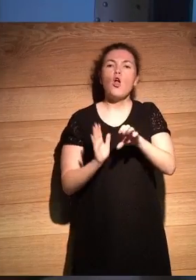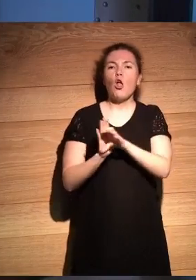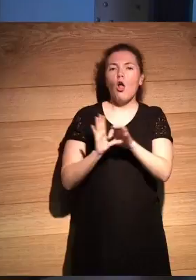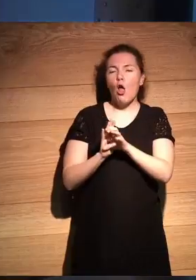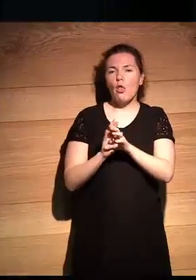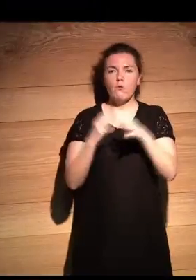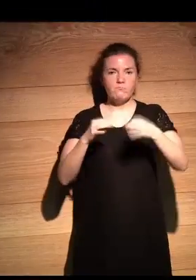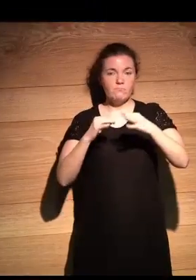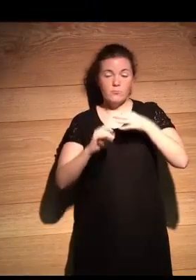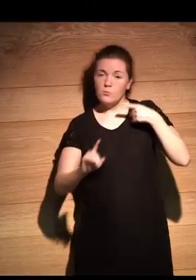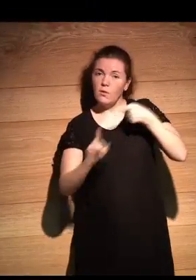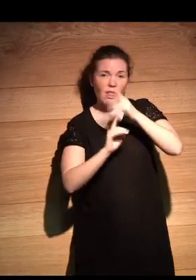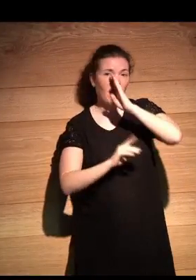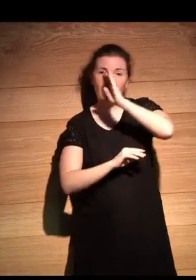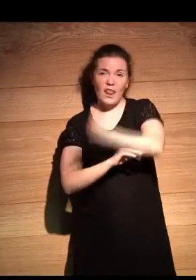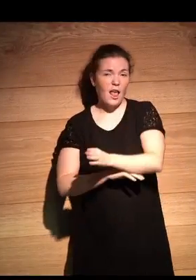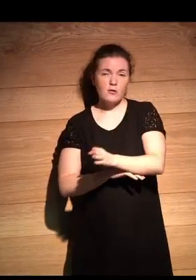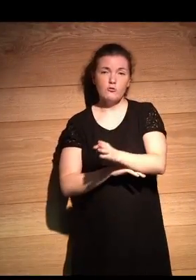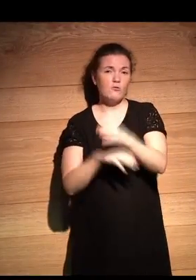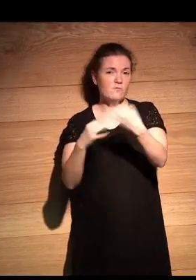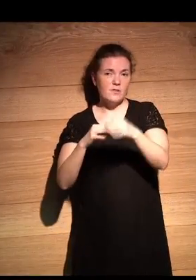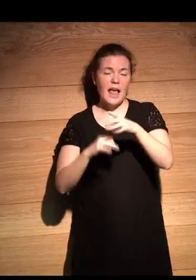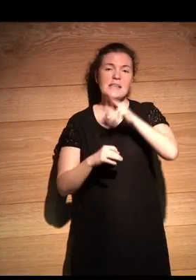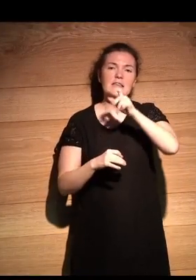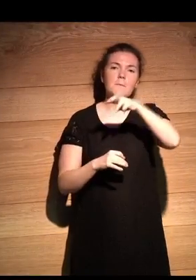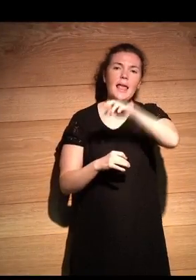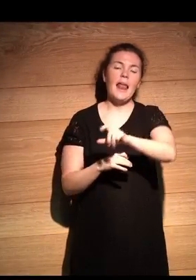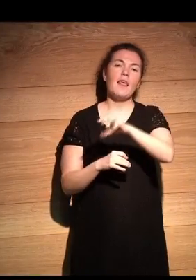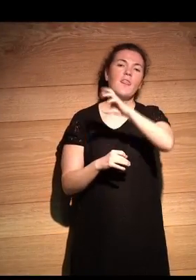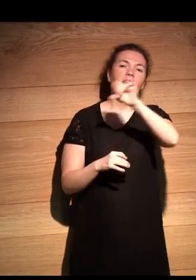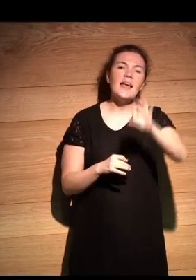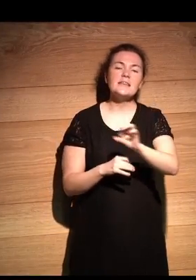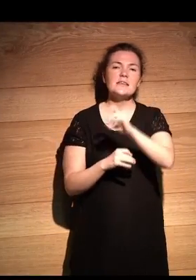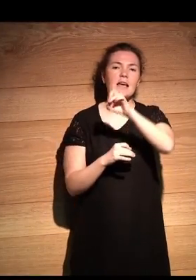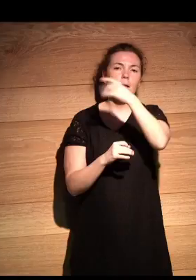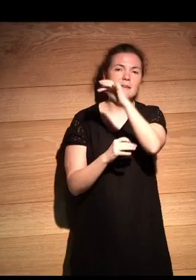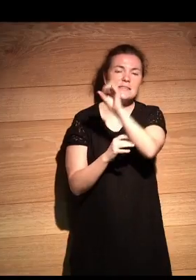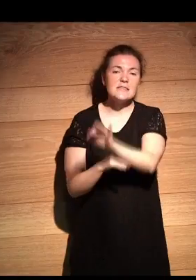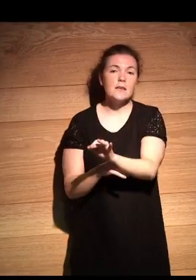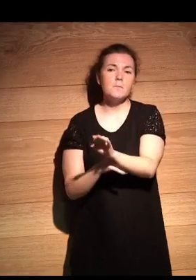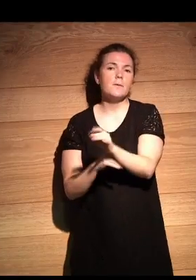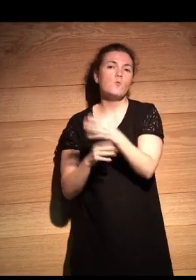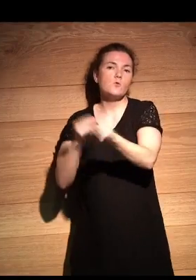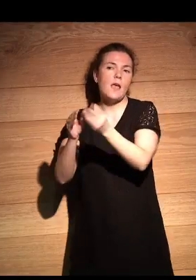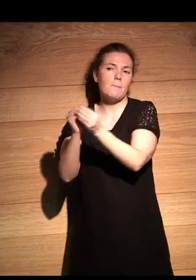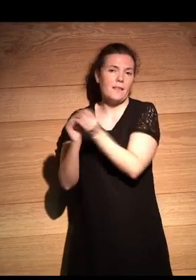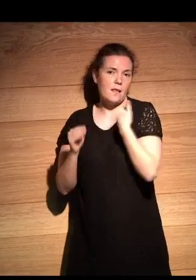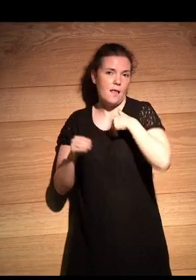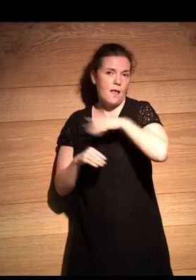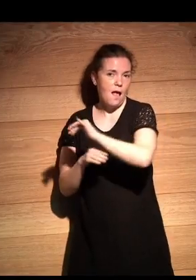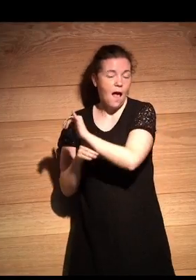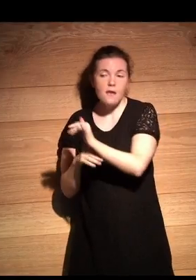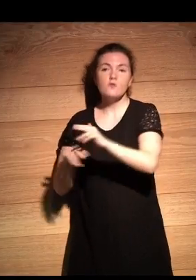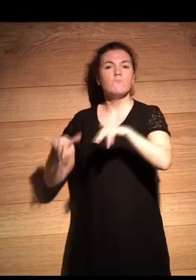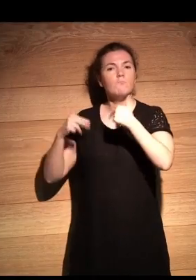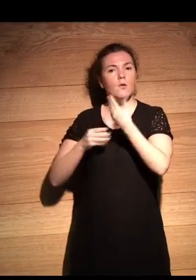fuimos directamente a los estándares de HTML CSS y JavaScript usando librerías que ya existían que nos permitían utilizar